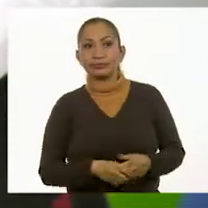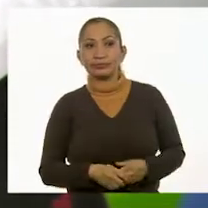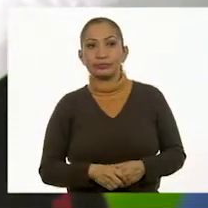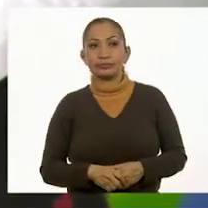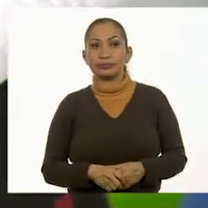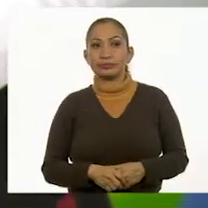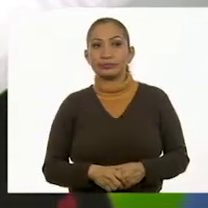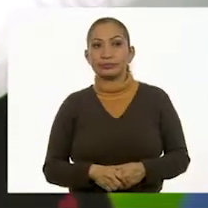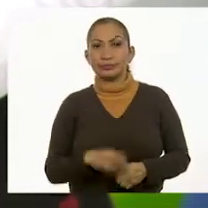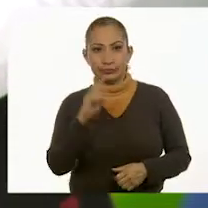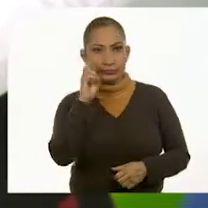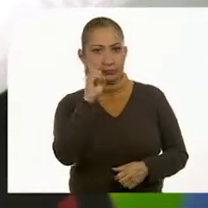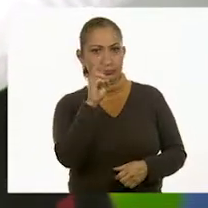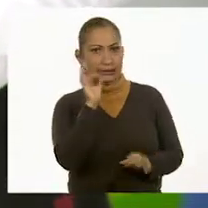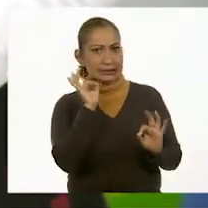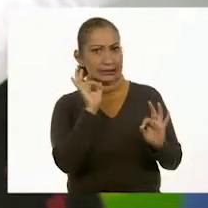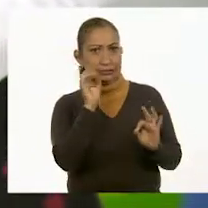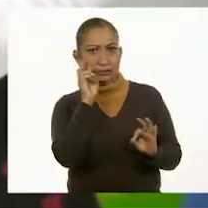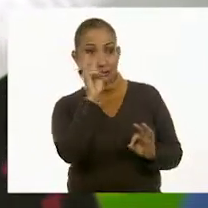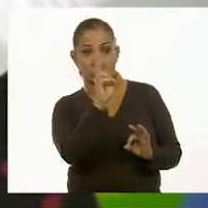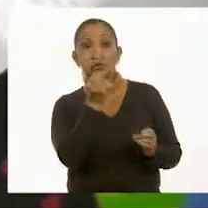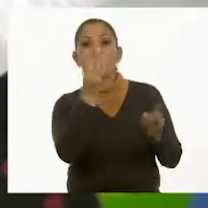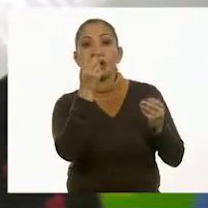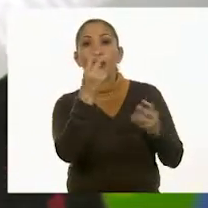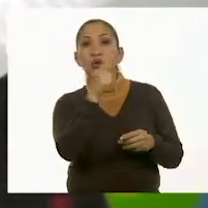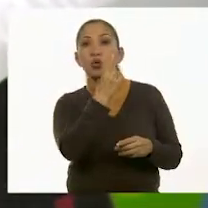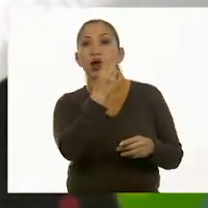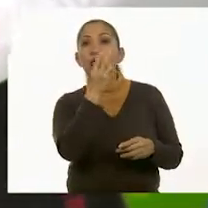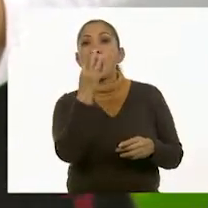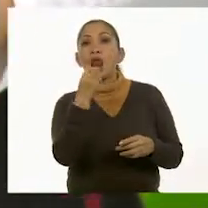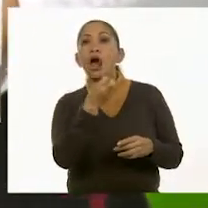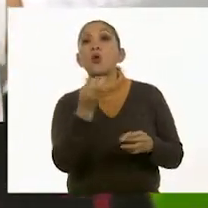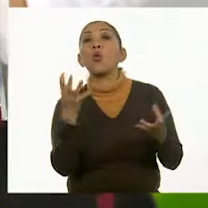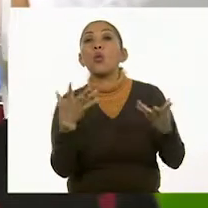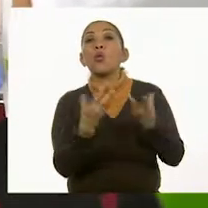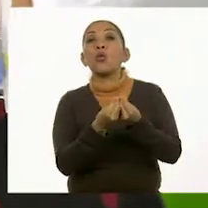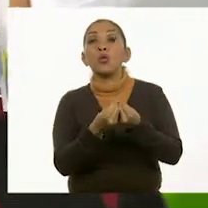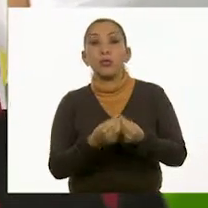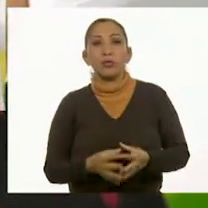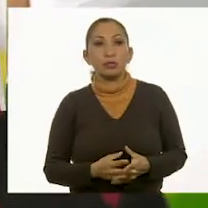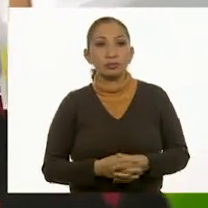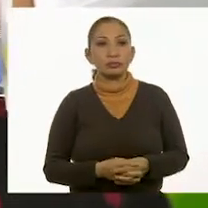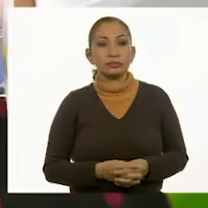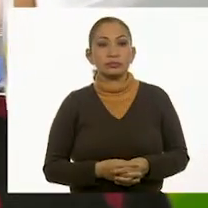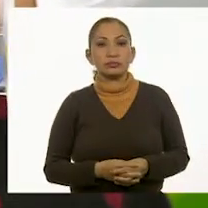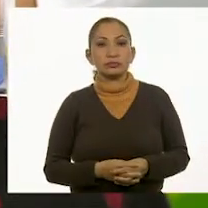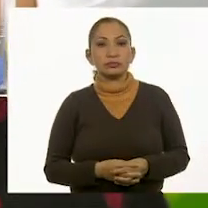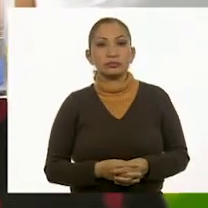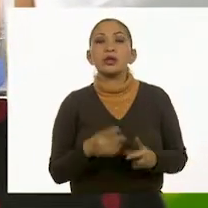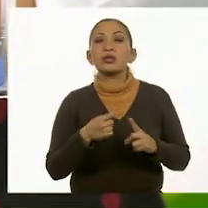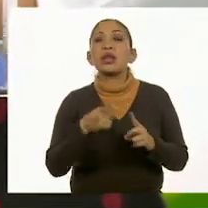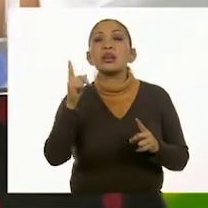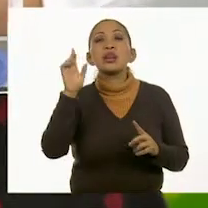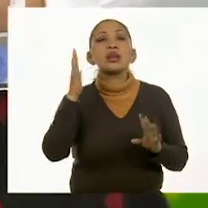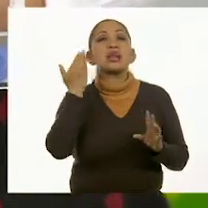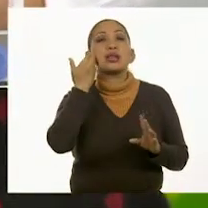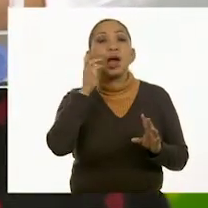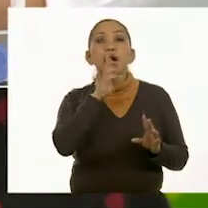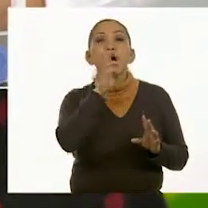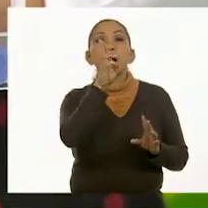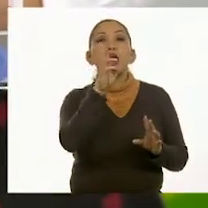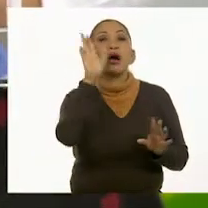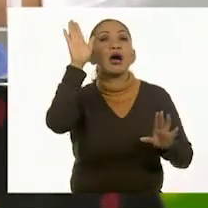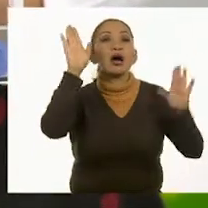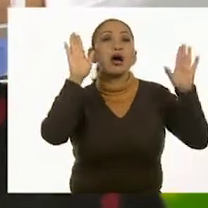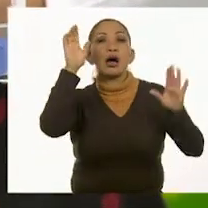Ahí se puede ver. Perfecto. Muy bien. A ver, ¿quién será la primera? ¿Quién será? O el